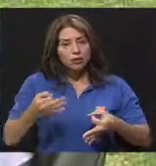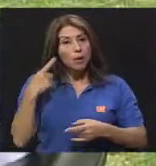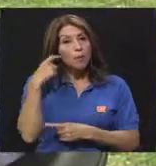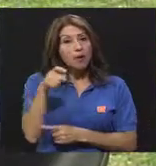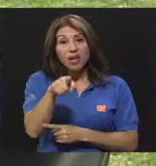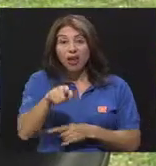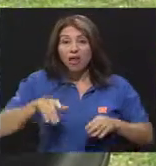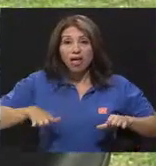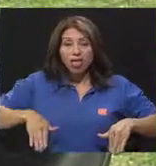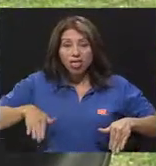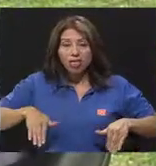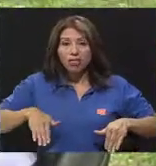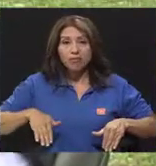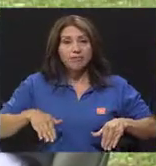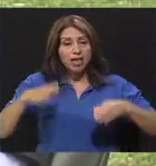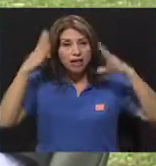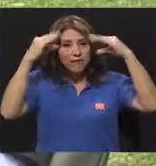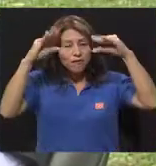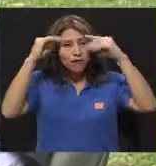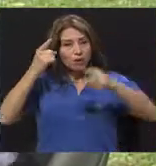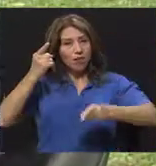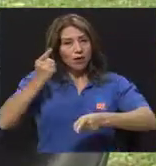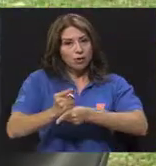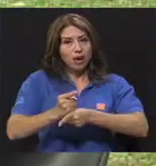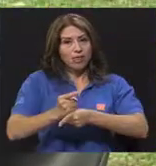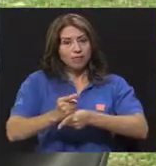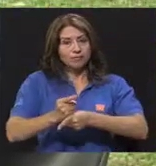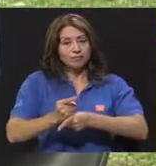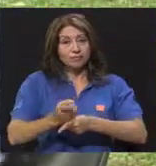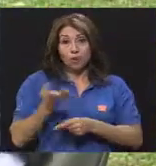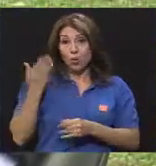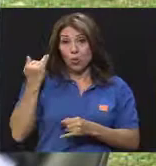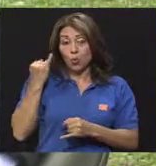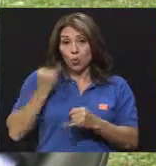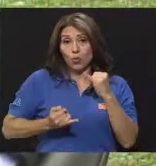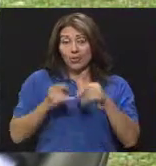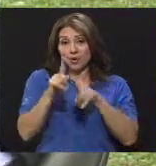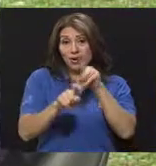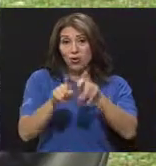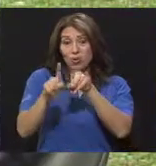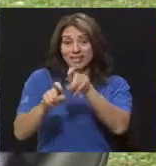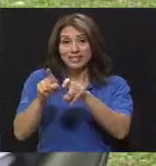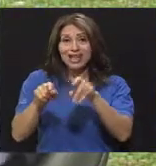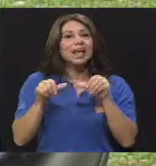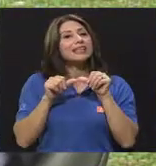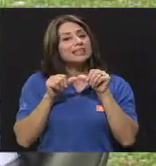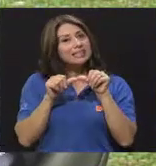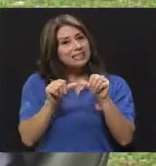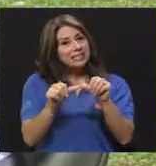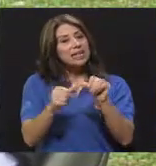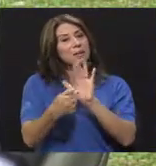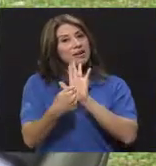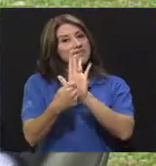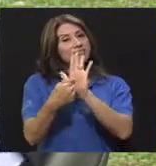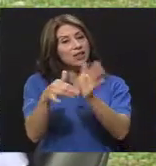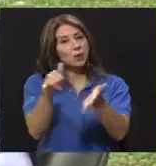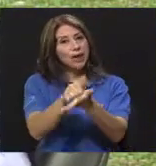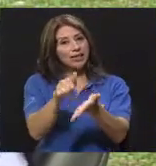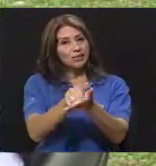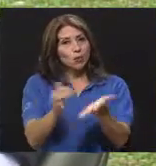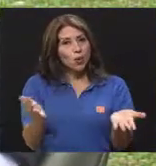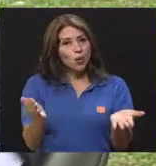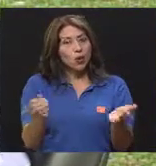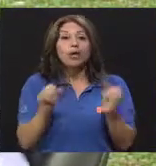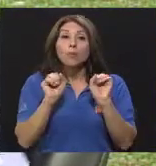información adecuada, protectora. Y la encuesta última que nosotros hicimos sigue manifestando eso. Y